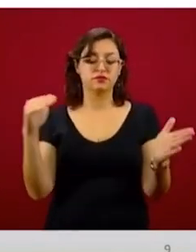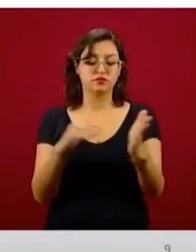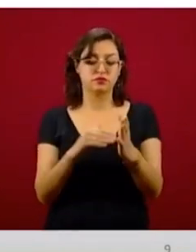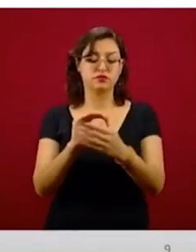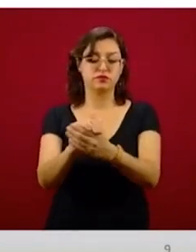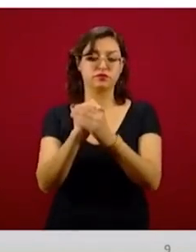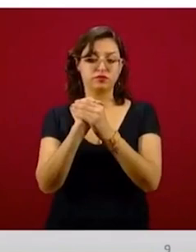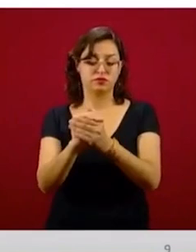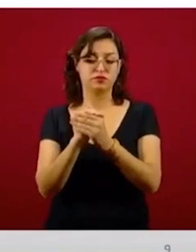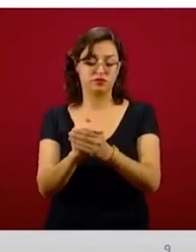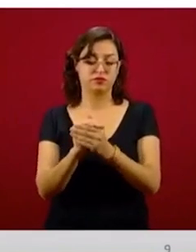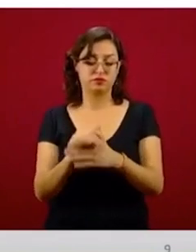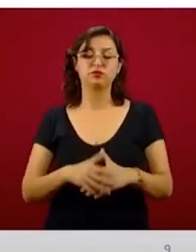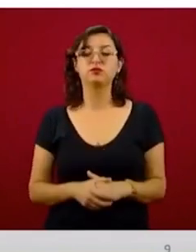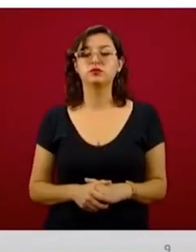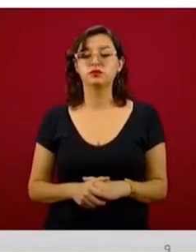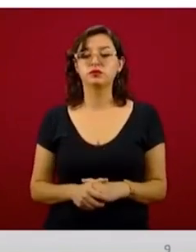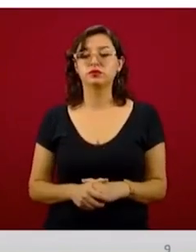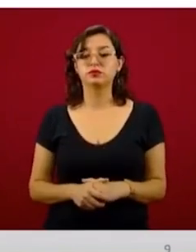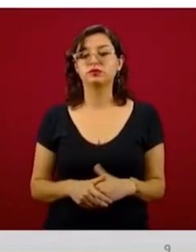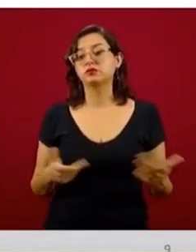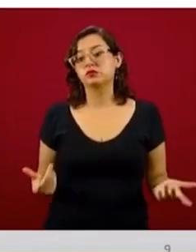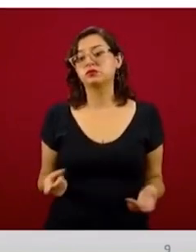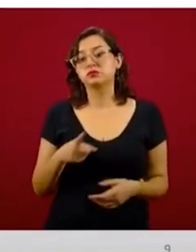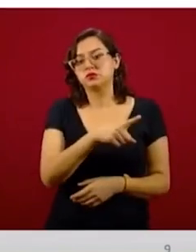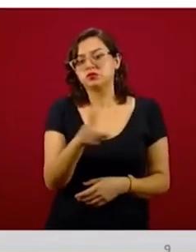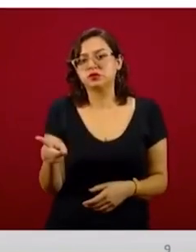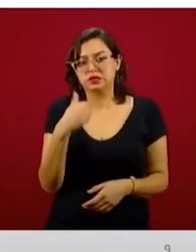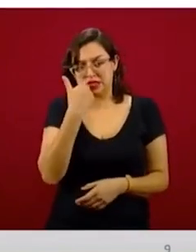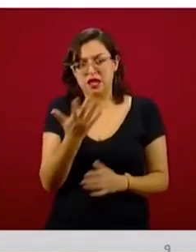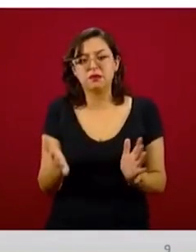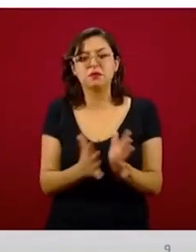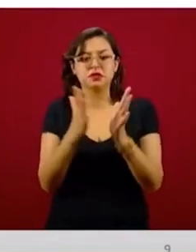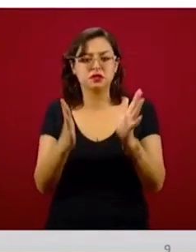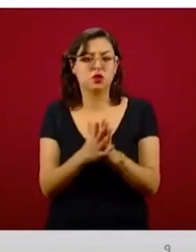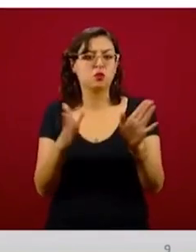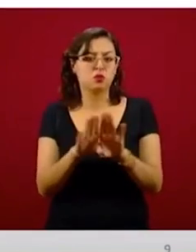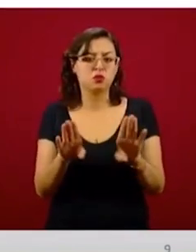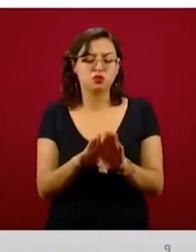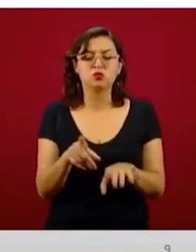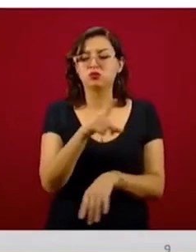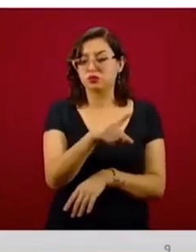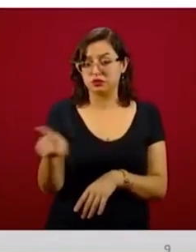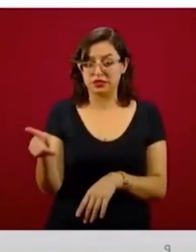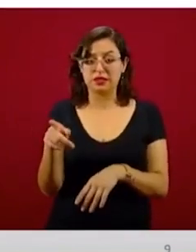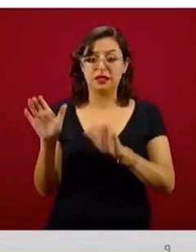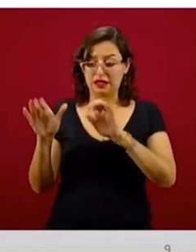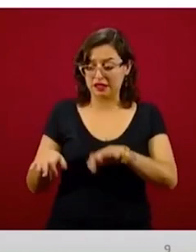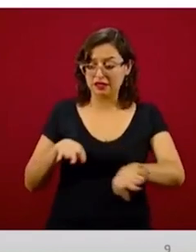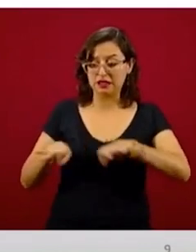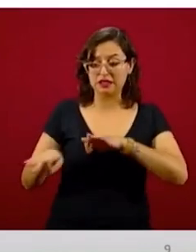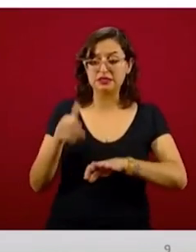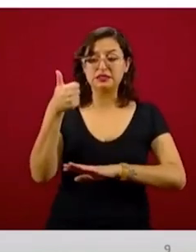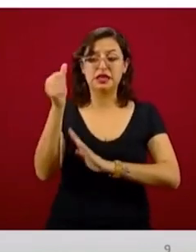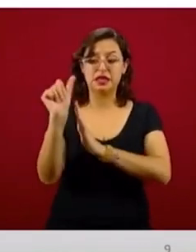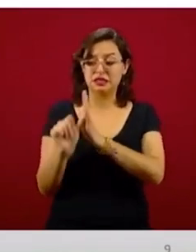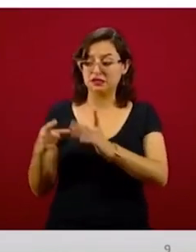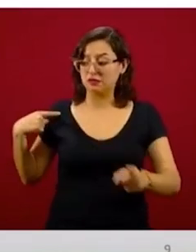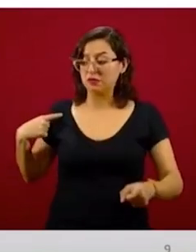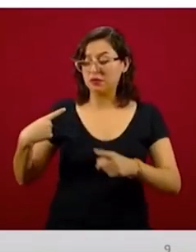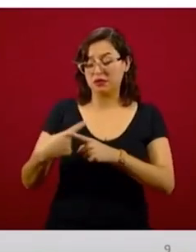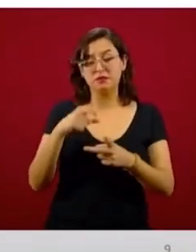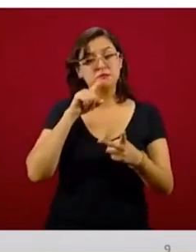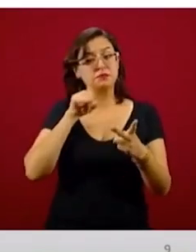¿Qué tiene que hacer la gente? Recuerden que aquí participa todos aquellos trabajadores que tengan más de seis meses de antigüedad, todos los jubilados y